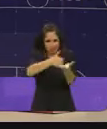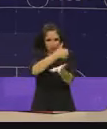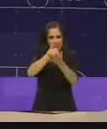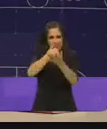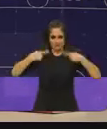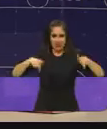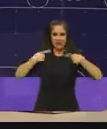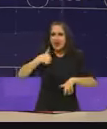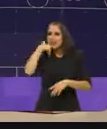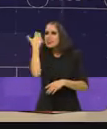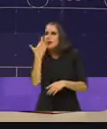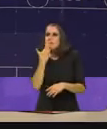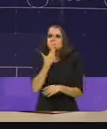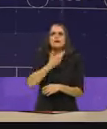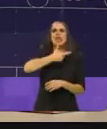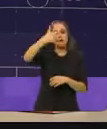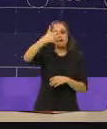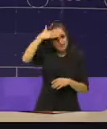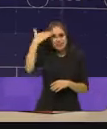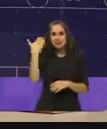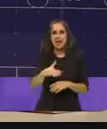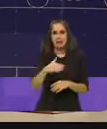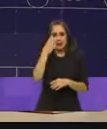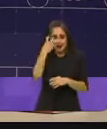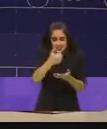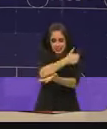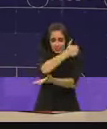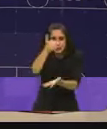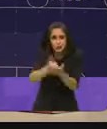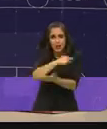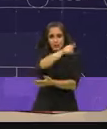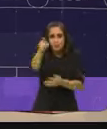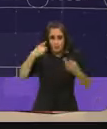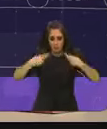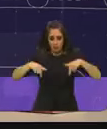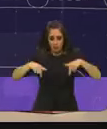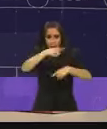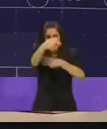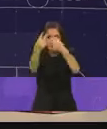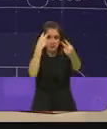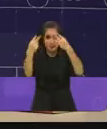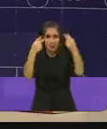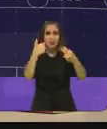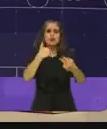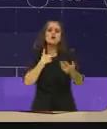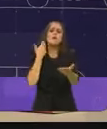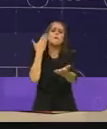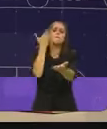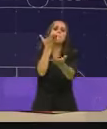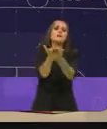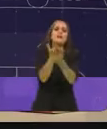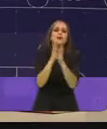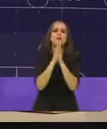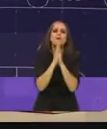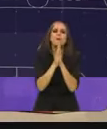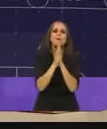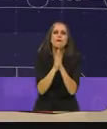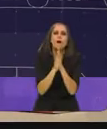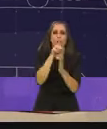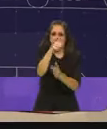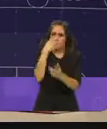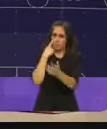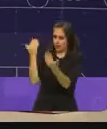estar mejor a esa ciudad a ustedes que nos están viendo yo les pido de favor que nos comparen